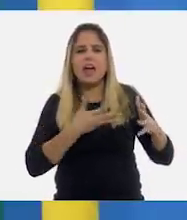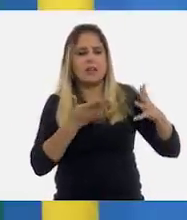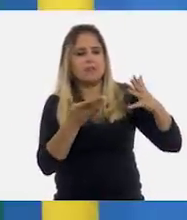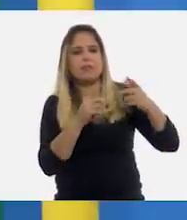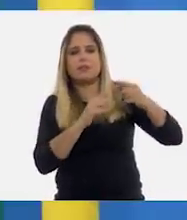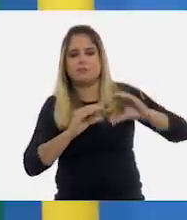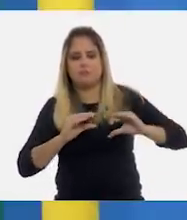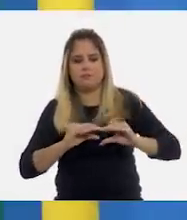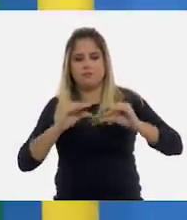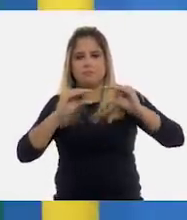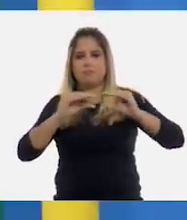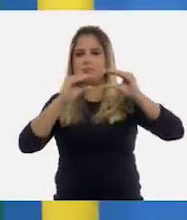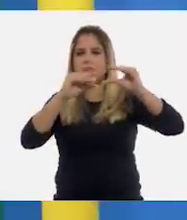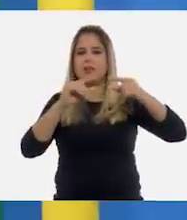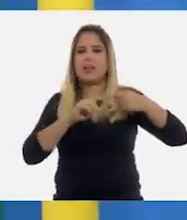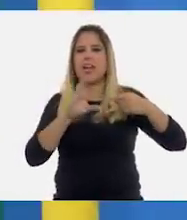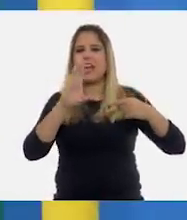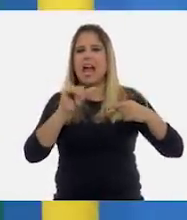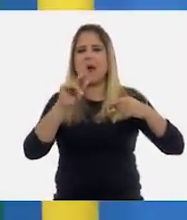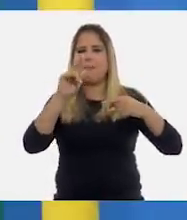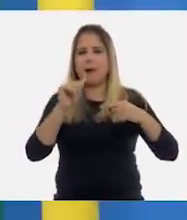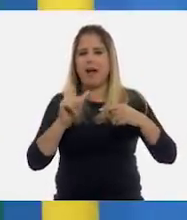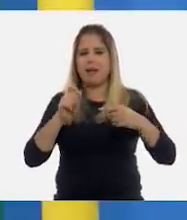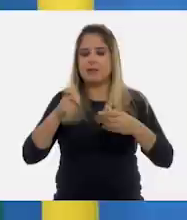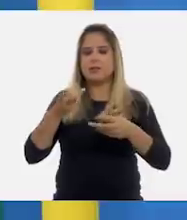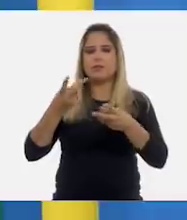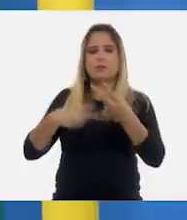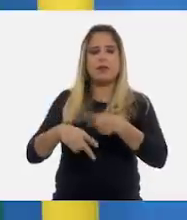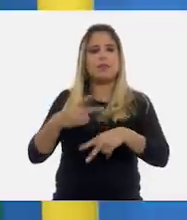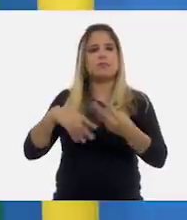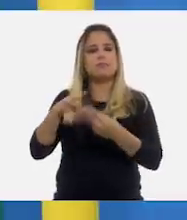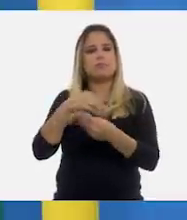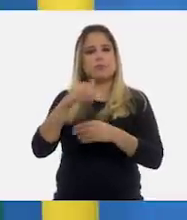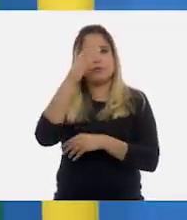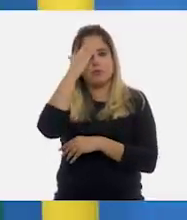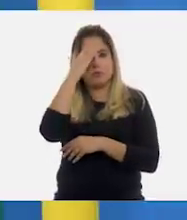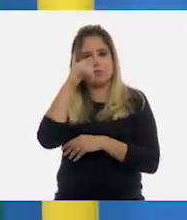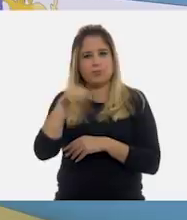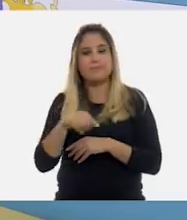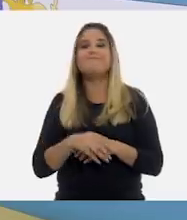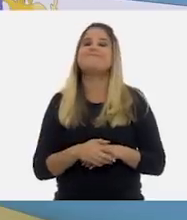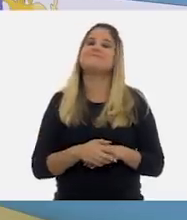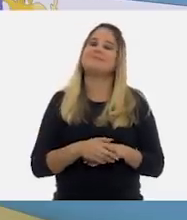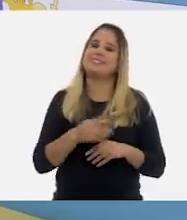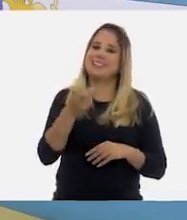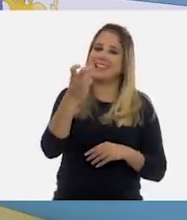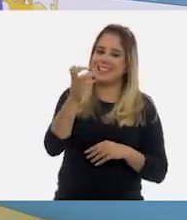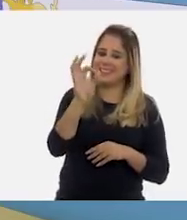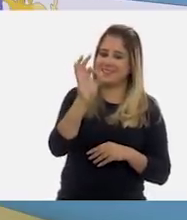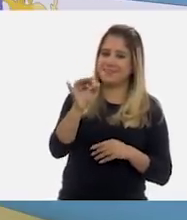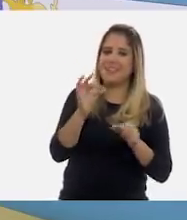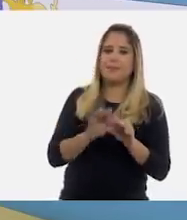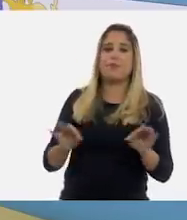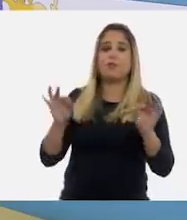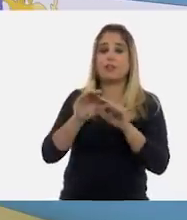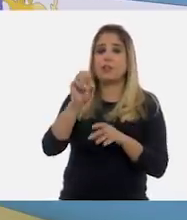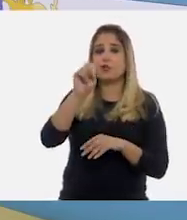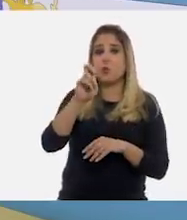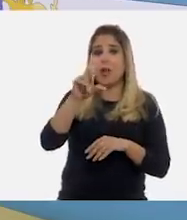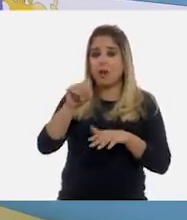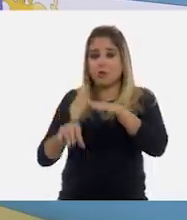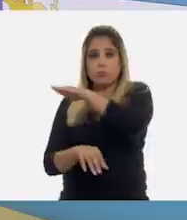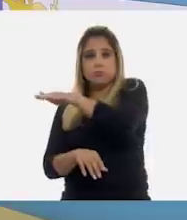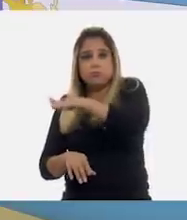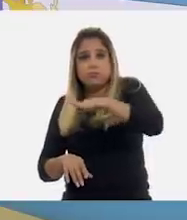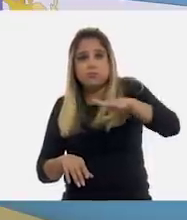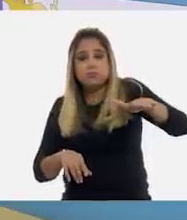capas y es donde se desarrolla la mayor parte de los ciclos vitales que se conocen, ¿verdad? Sí, mira qué importante es el suelo. Es el lugar donde